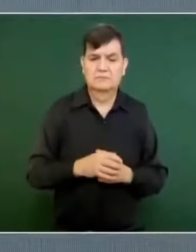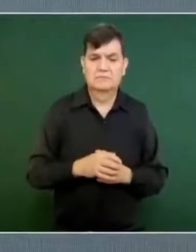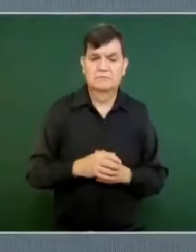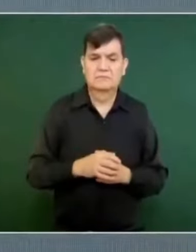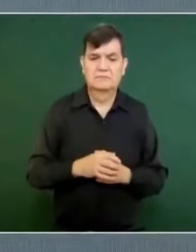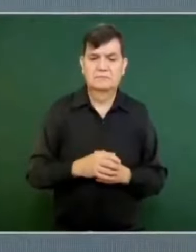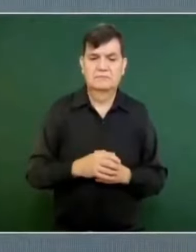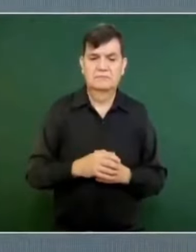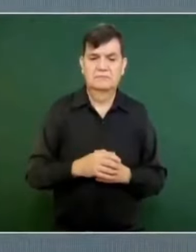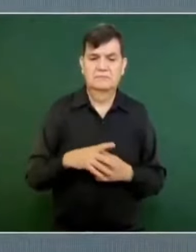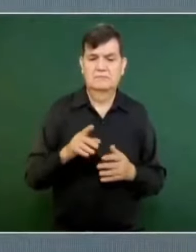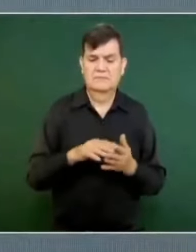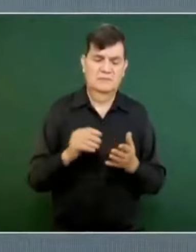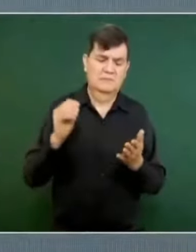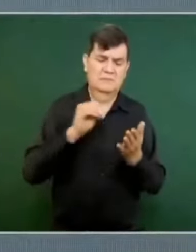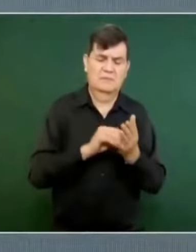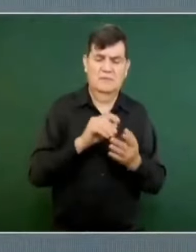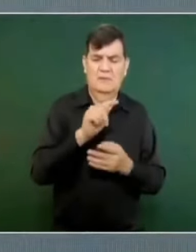es un tafil.